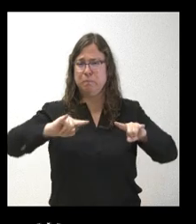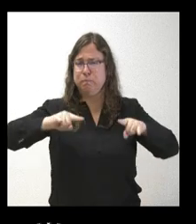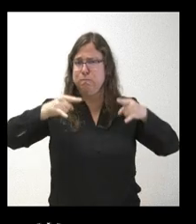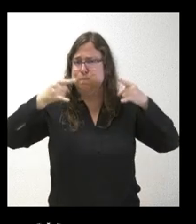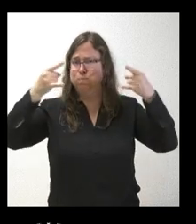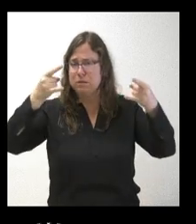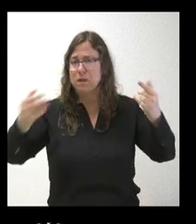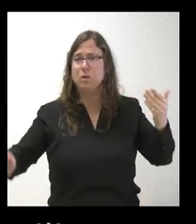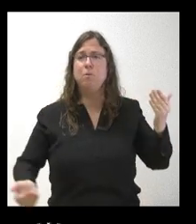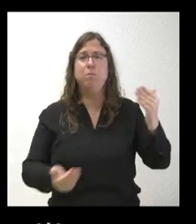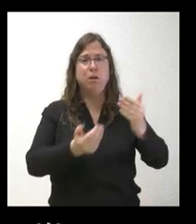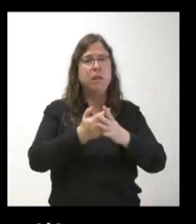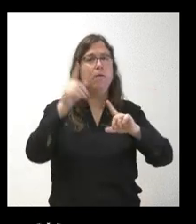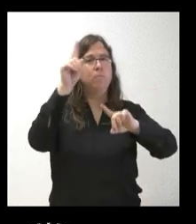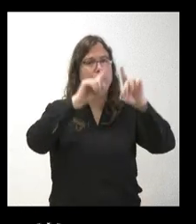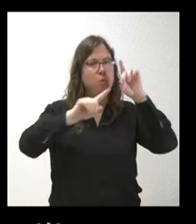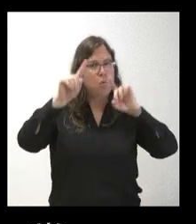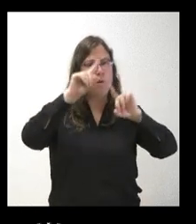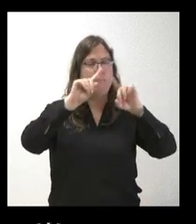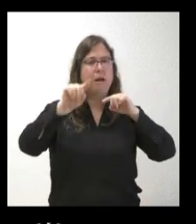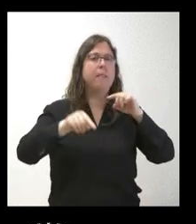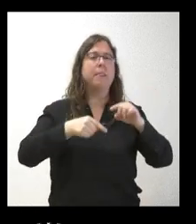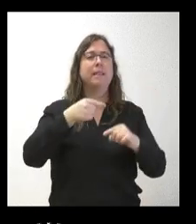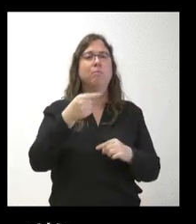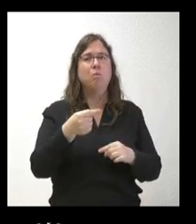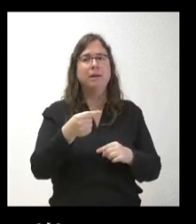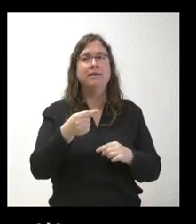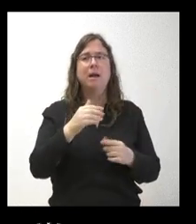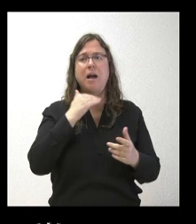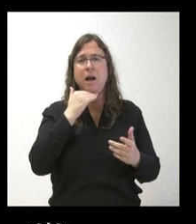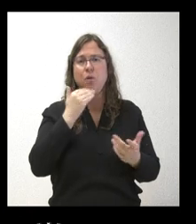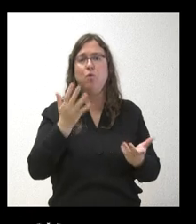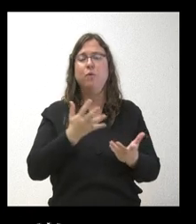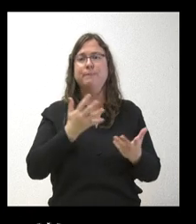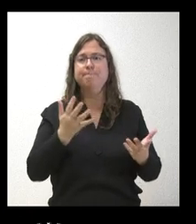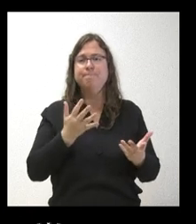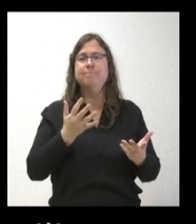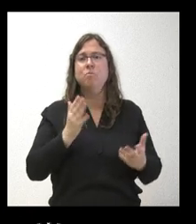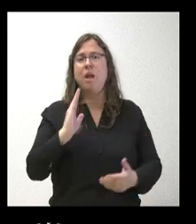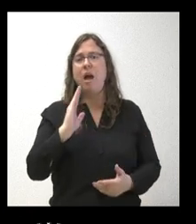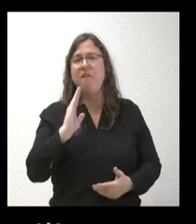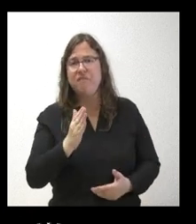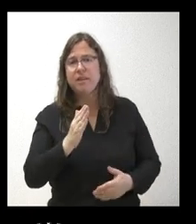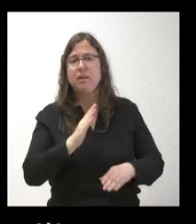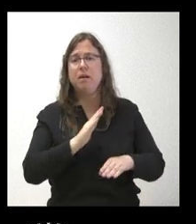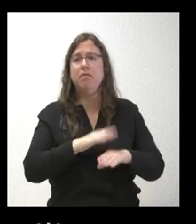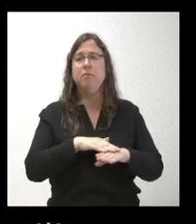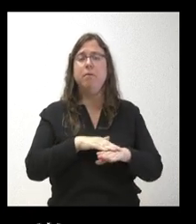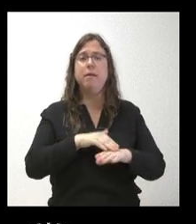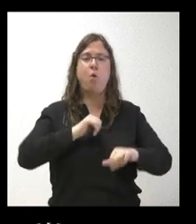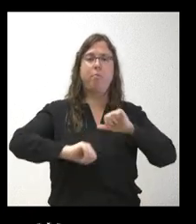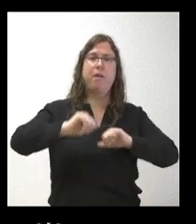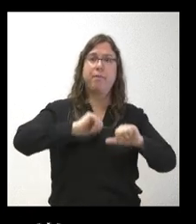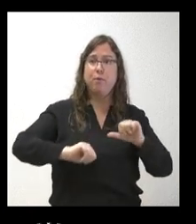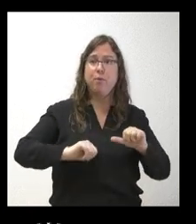les preocupa que pueda repercutir a la hora de desarrollar las intervenciones quirúrgicas.